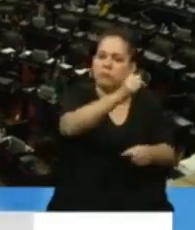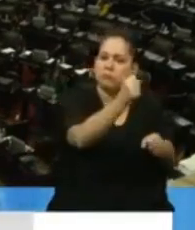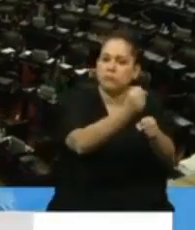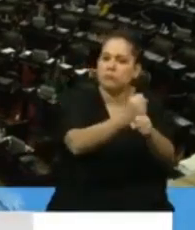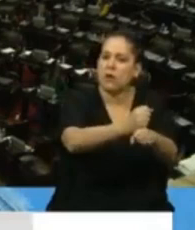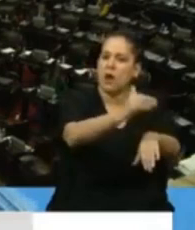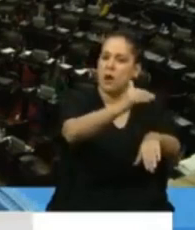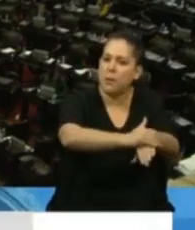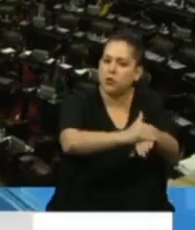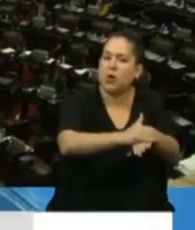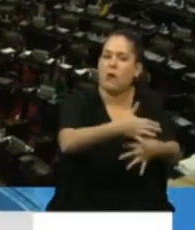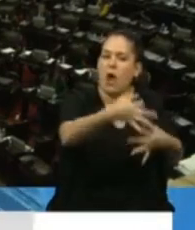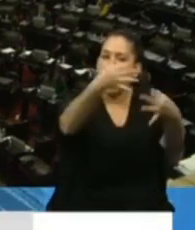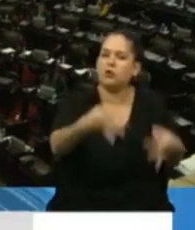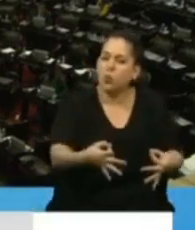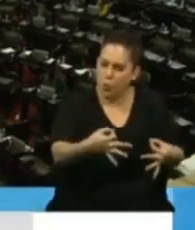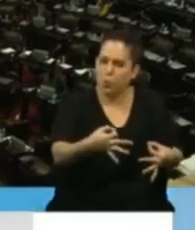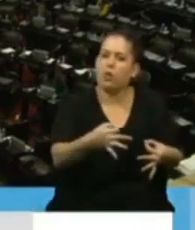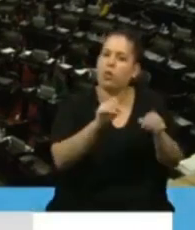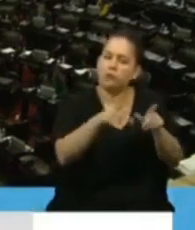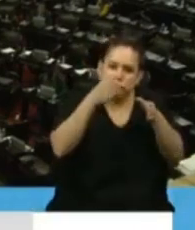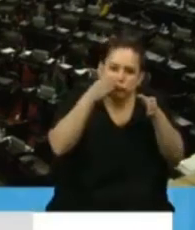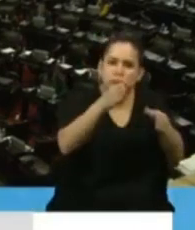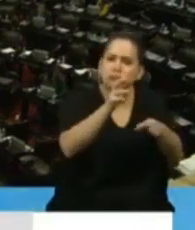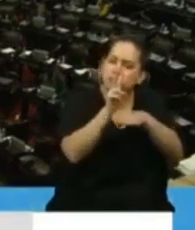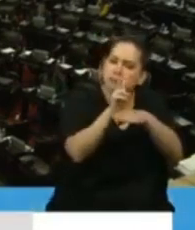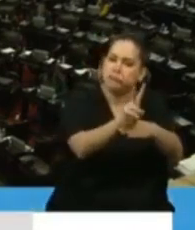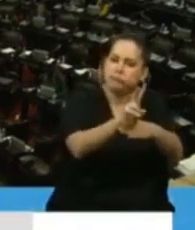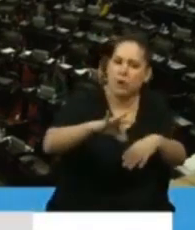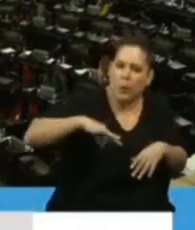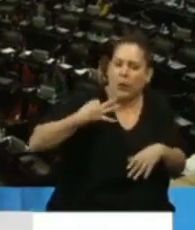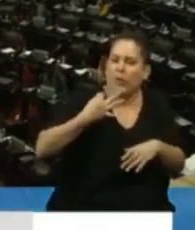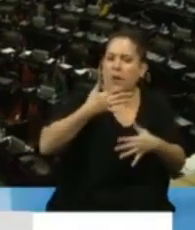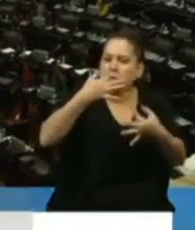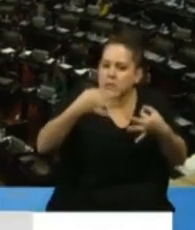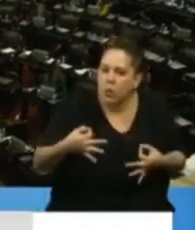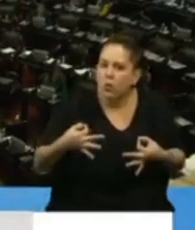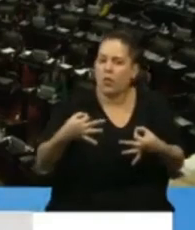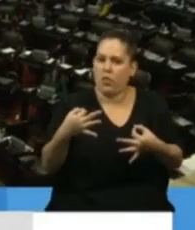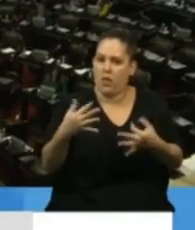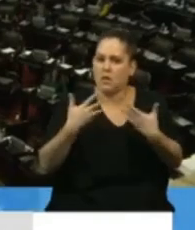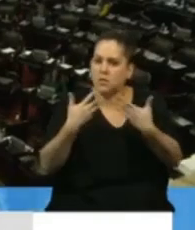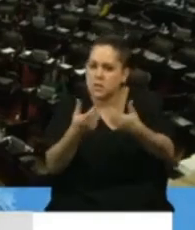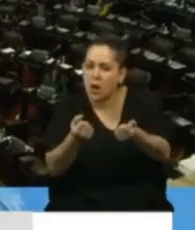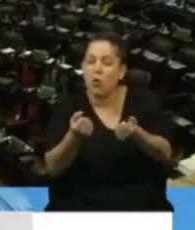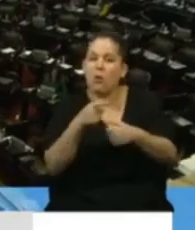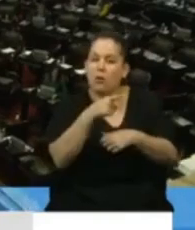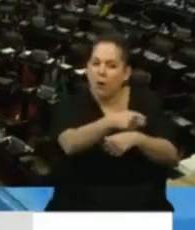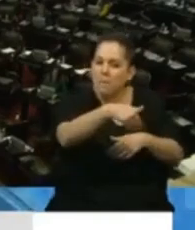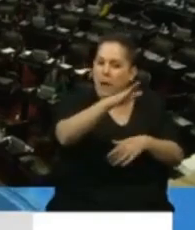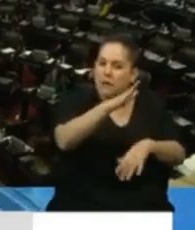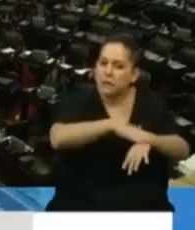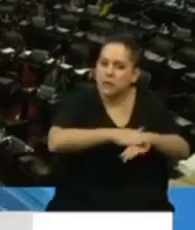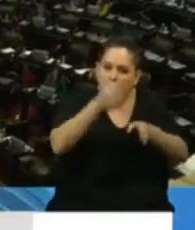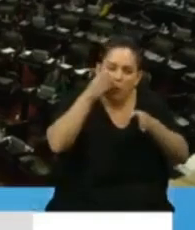asumiendo su compromiso con la vida, con la salud y la seguridad, lo que implicó una mayor dedicación de tiempo